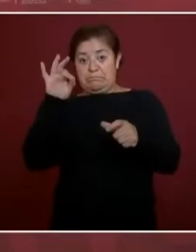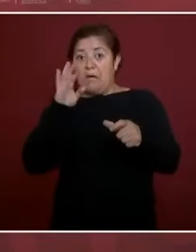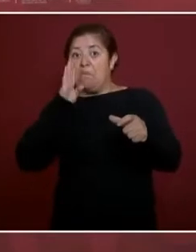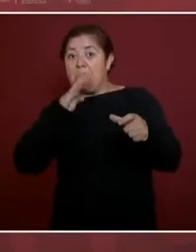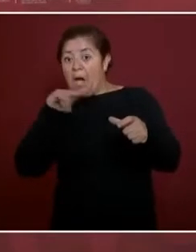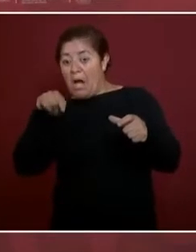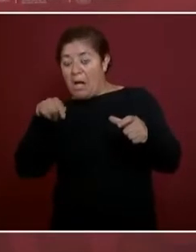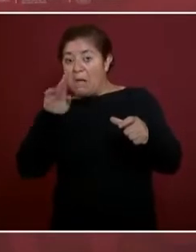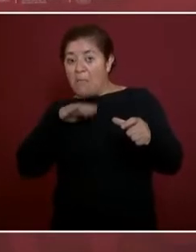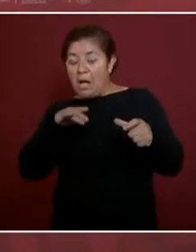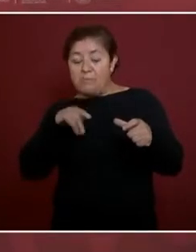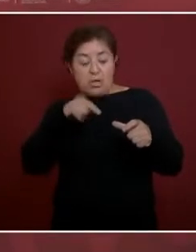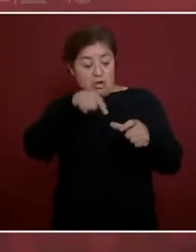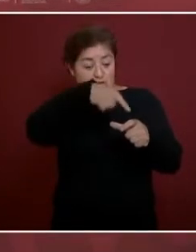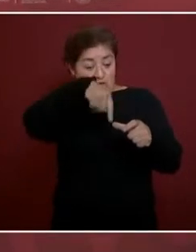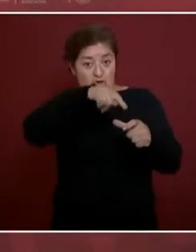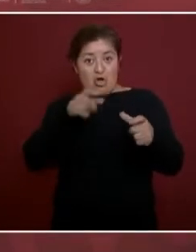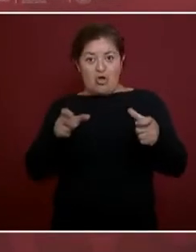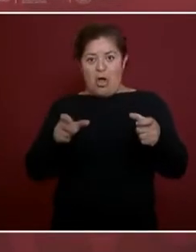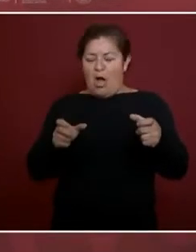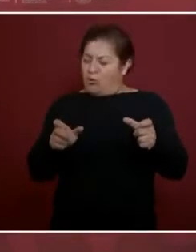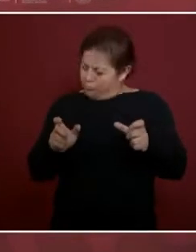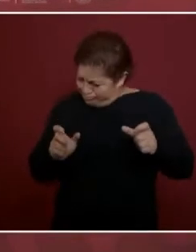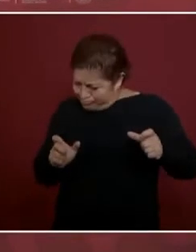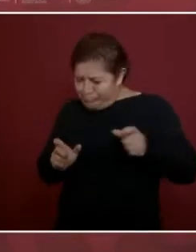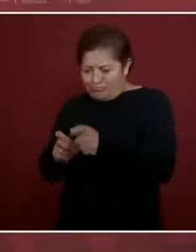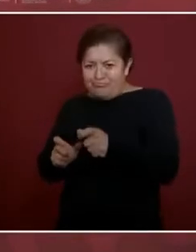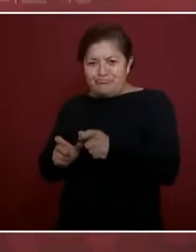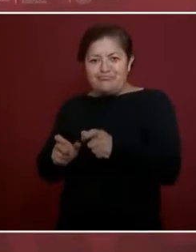en su apoyo otros.